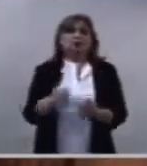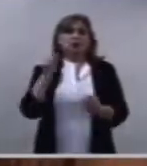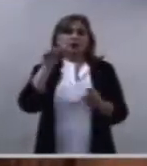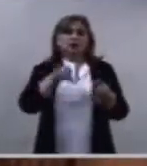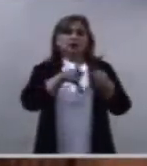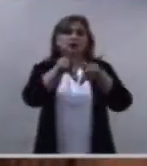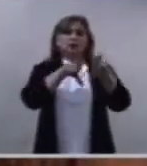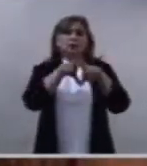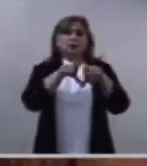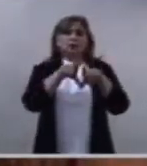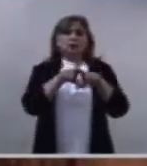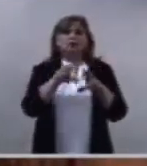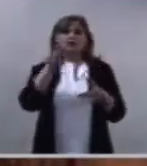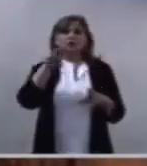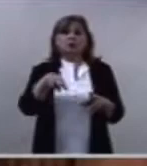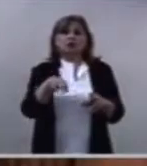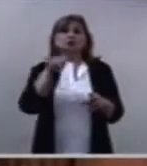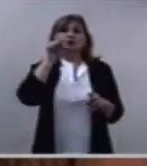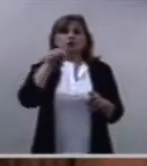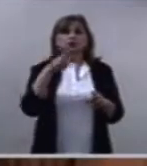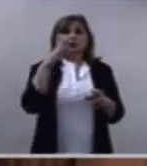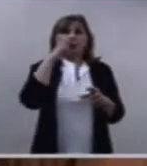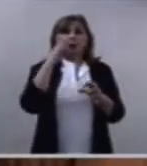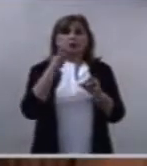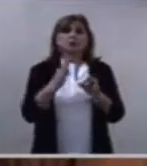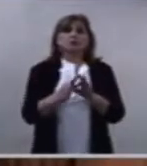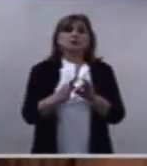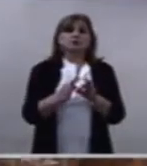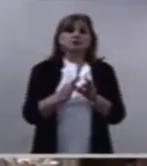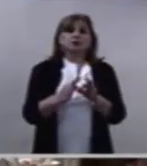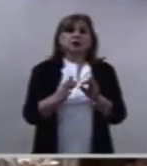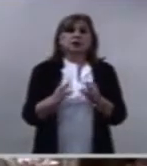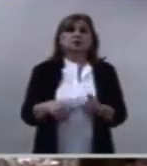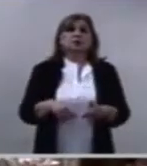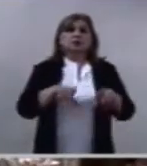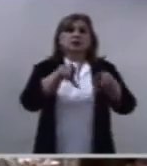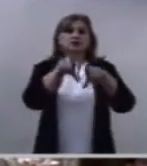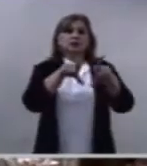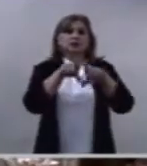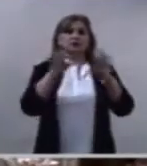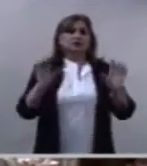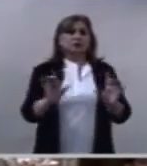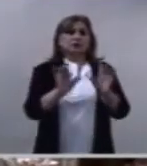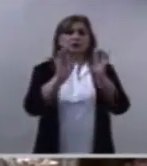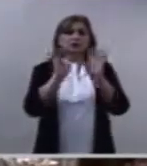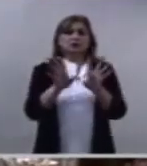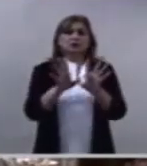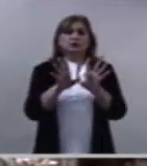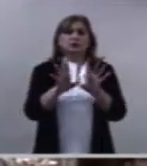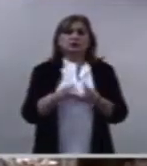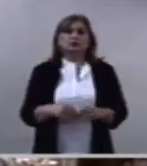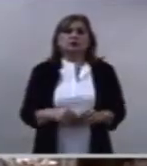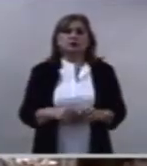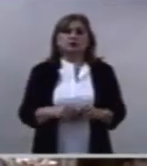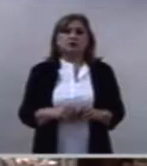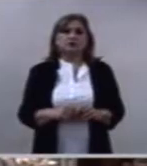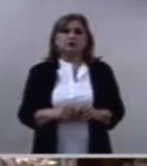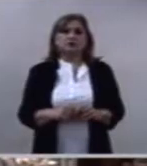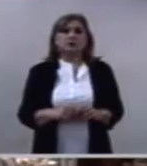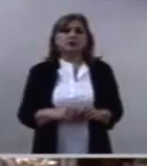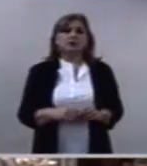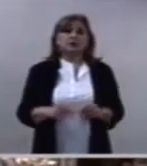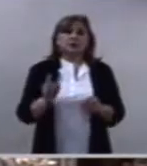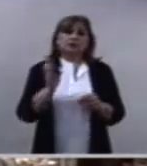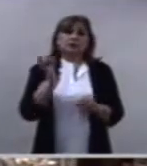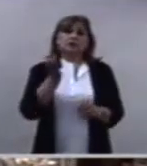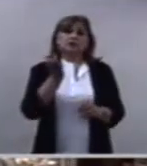Tú eres responsable de lo que le pasa a tu prójimo, que es lo